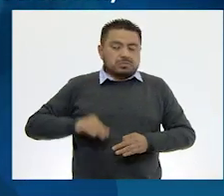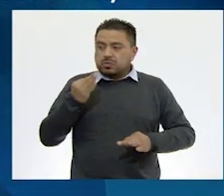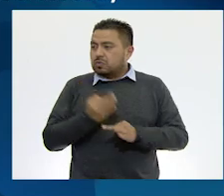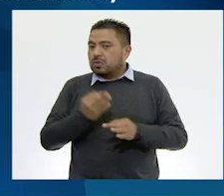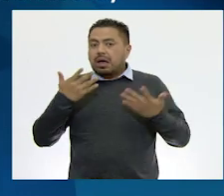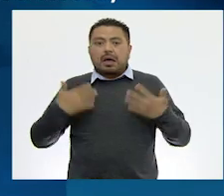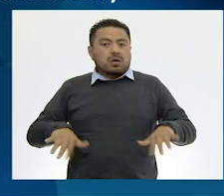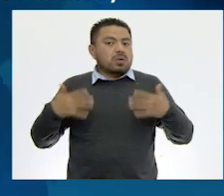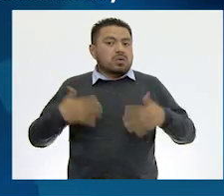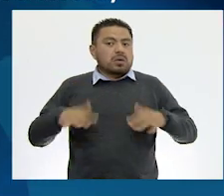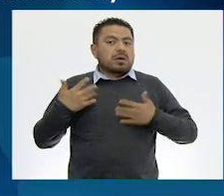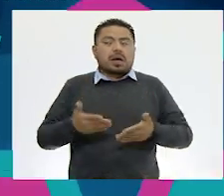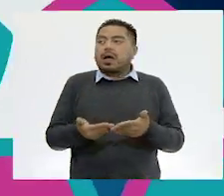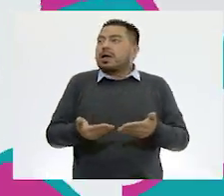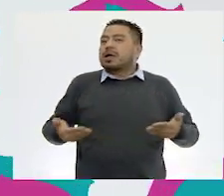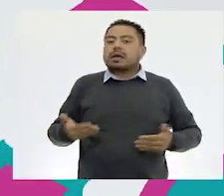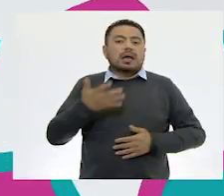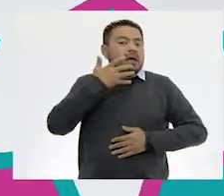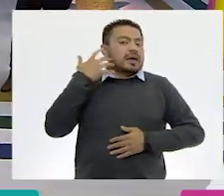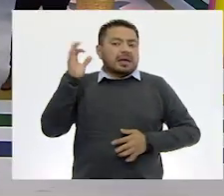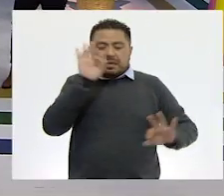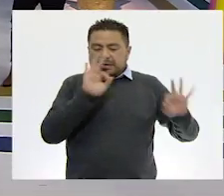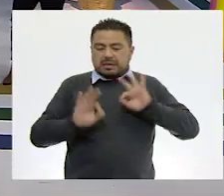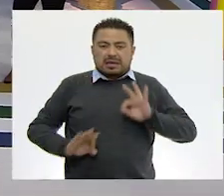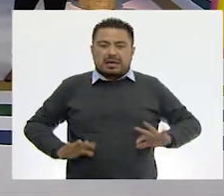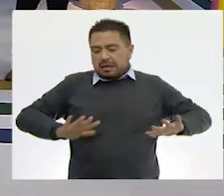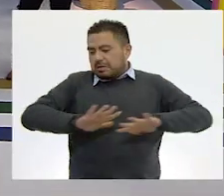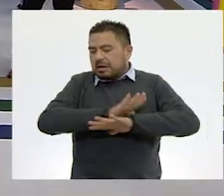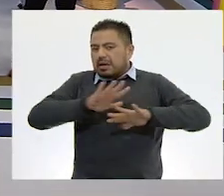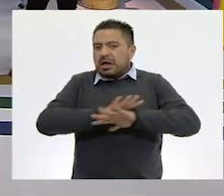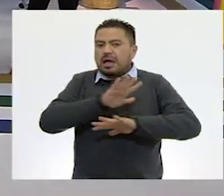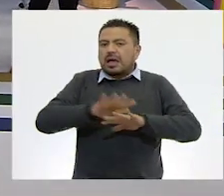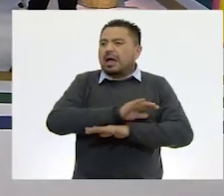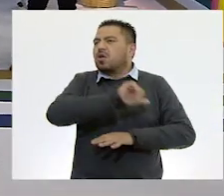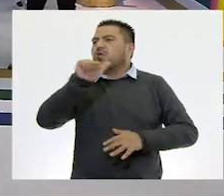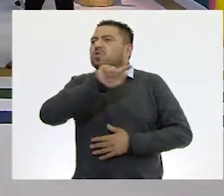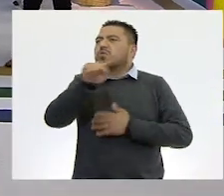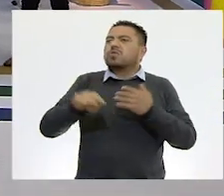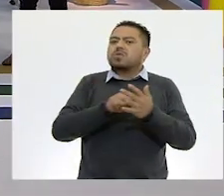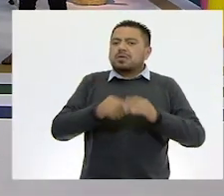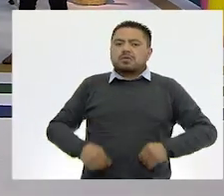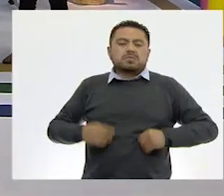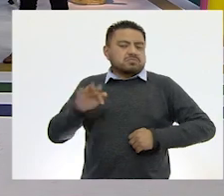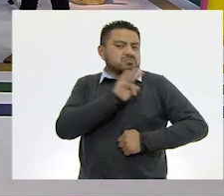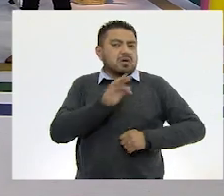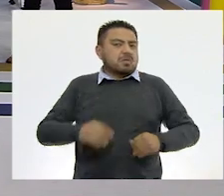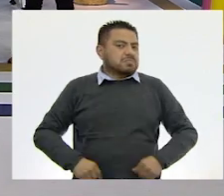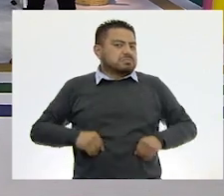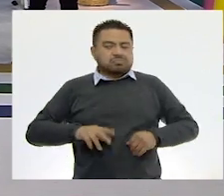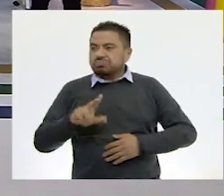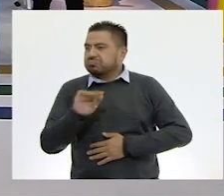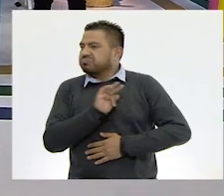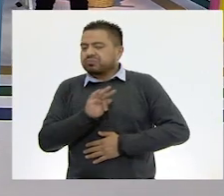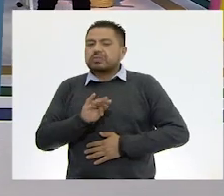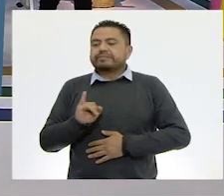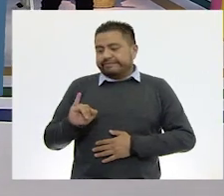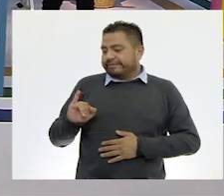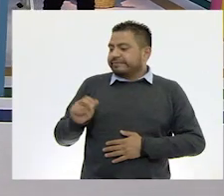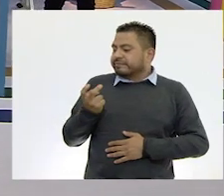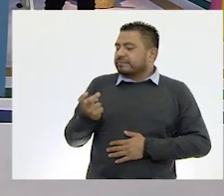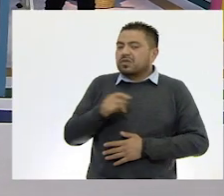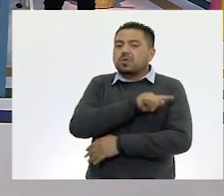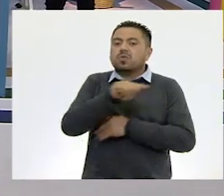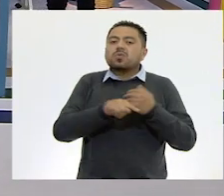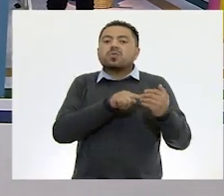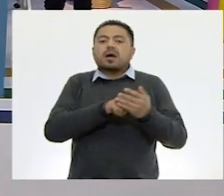maestra. Entonces, si el jaguar se cambiara a otro hábitat, no podría sobrevivir. Pues sí, el